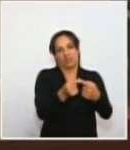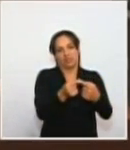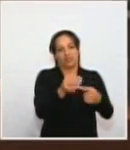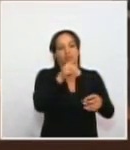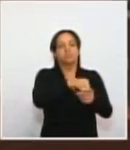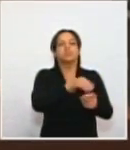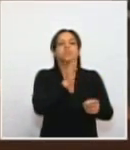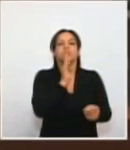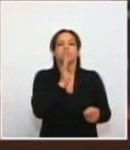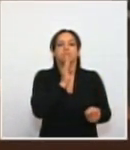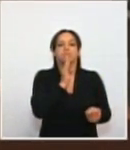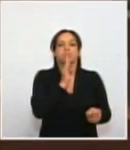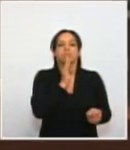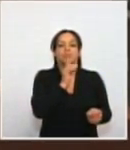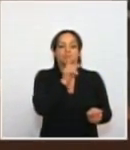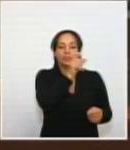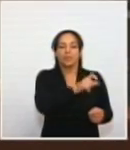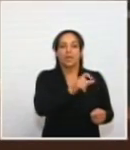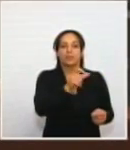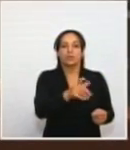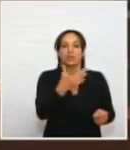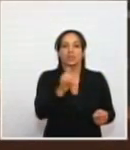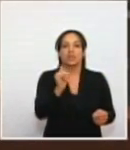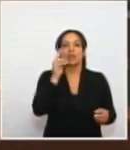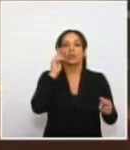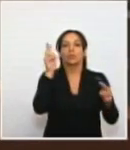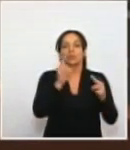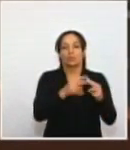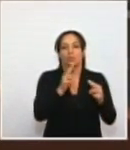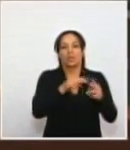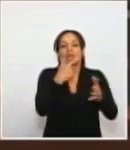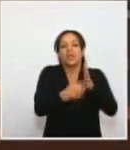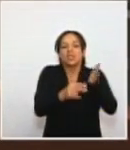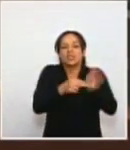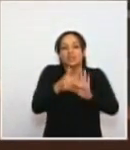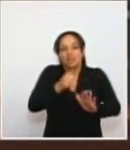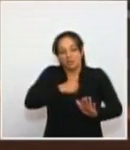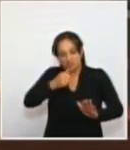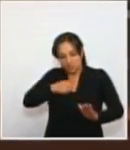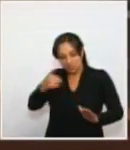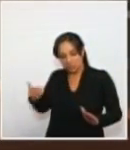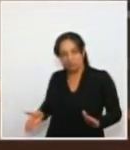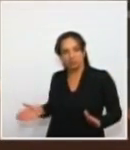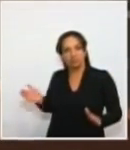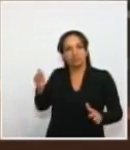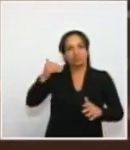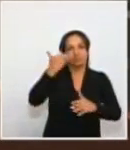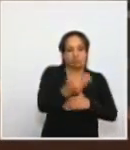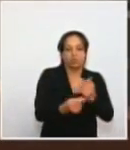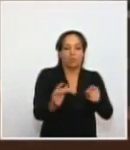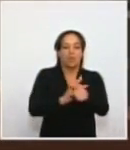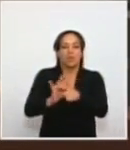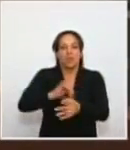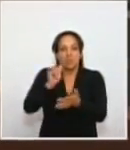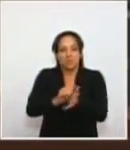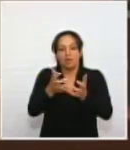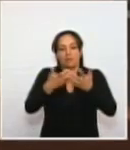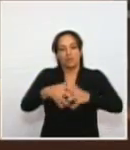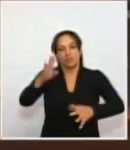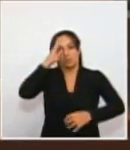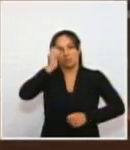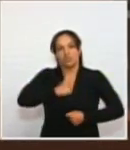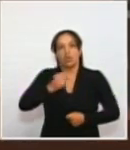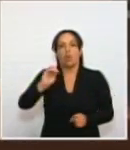integrados por personas que conocen lo que es el desarrollo de la función militar o policial.